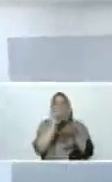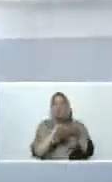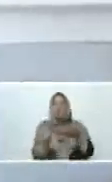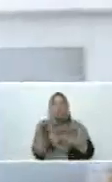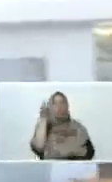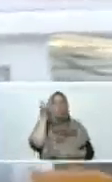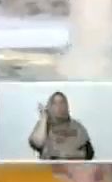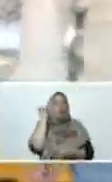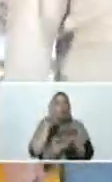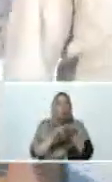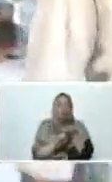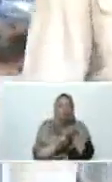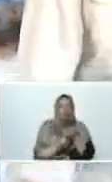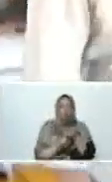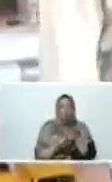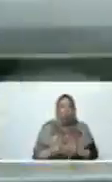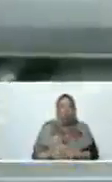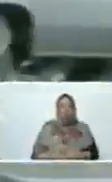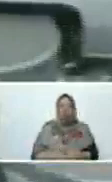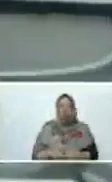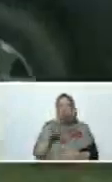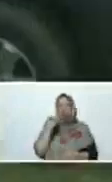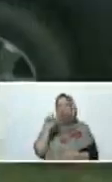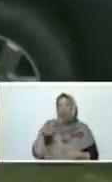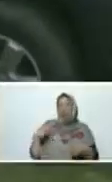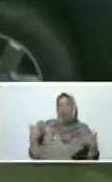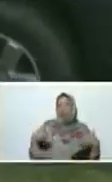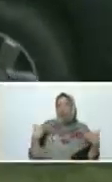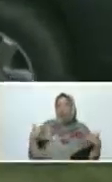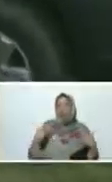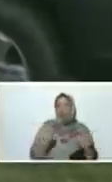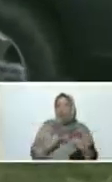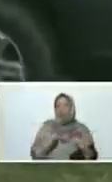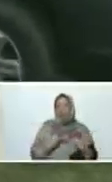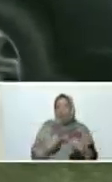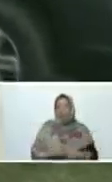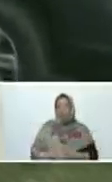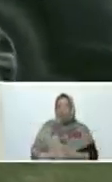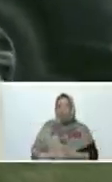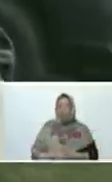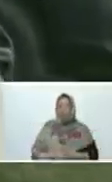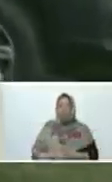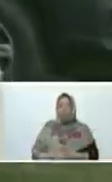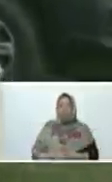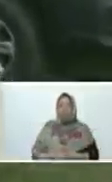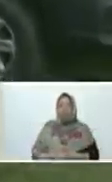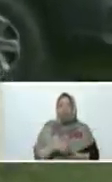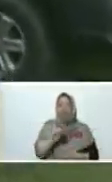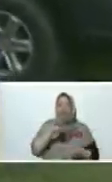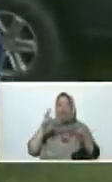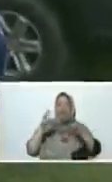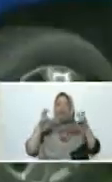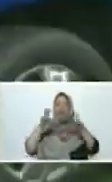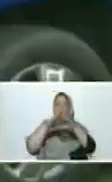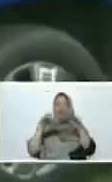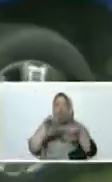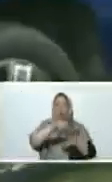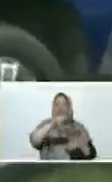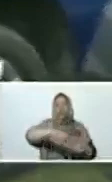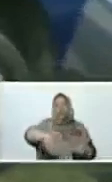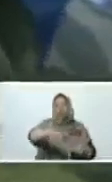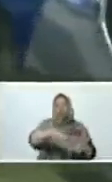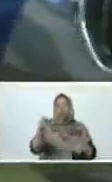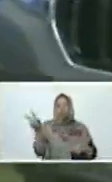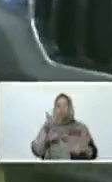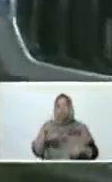Pequeñas cosas que nos alegran la vida. Aquí tenemos entonces, Pedro, que más tenemos que mostrarle a todo el pueblo de Venezuela.